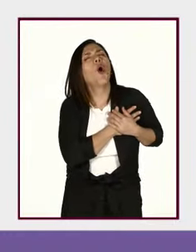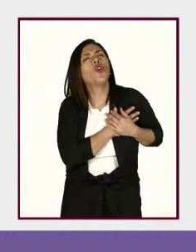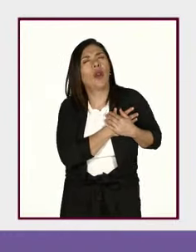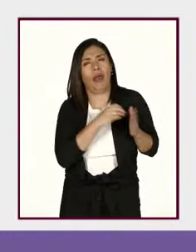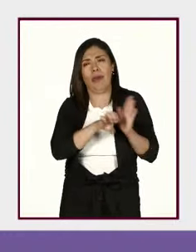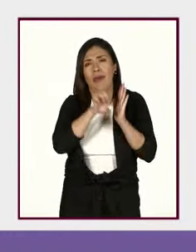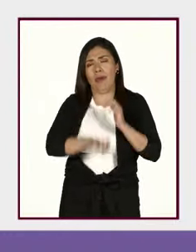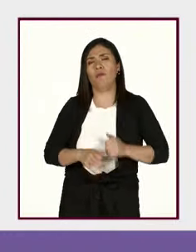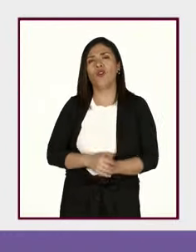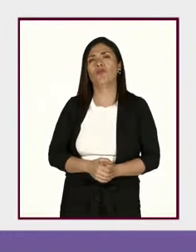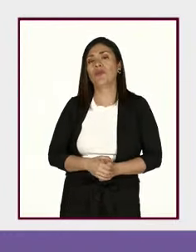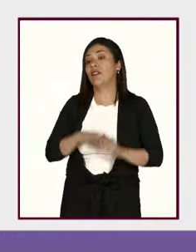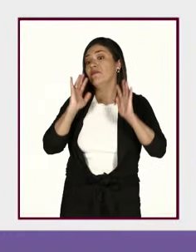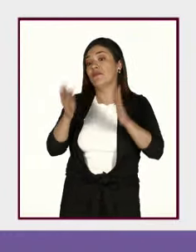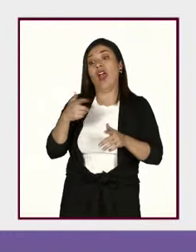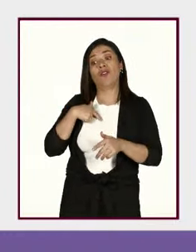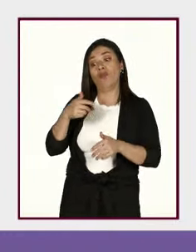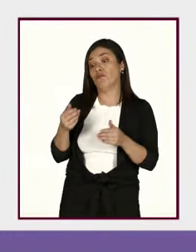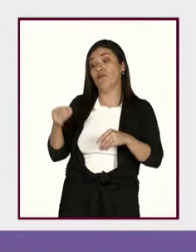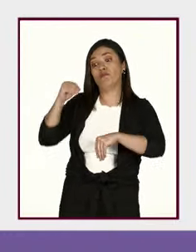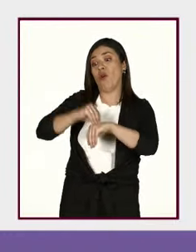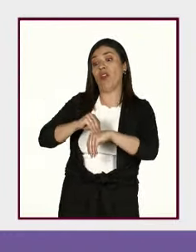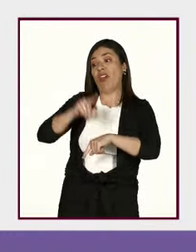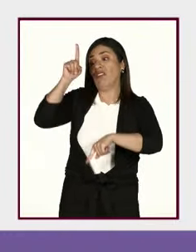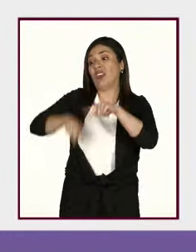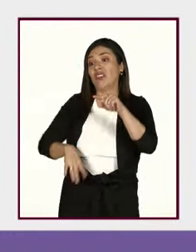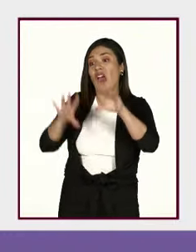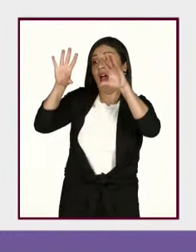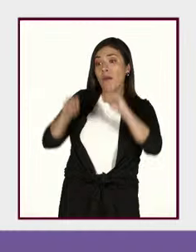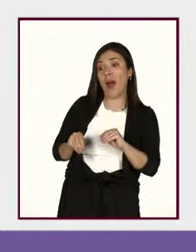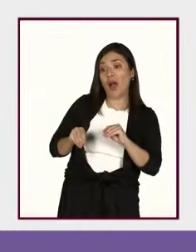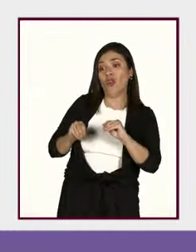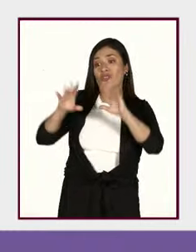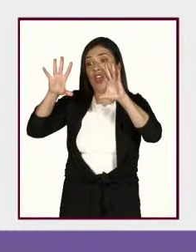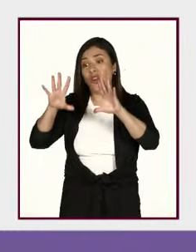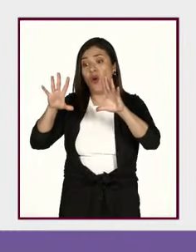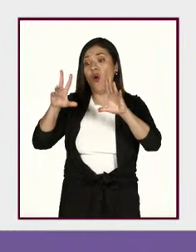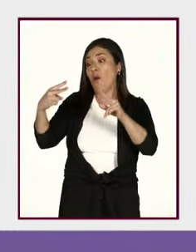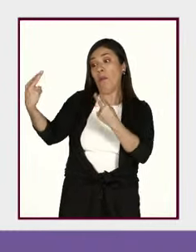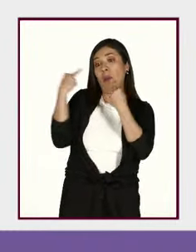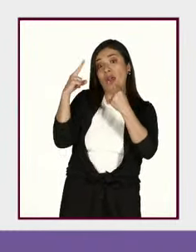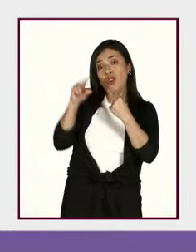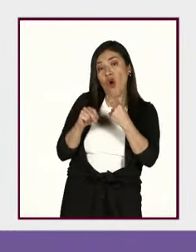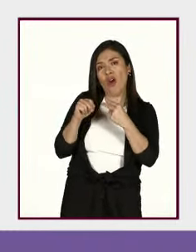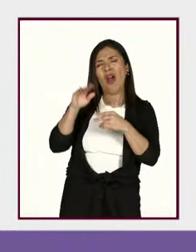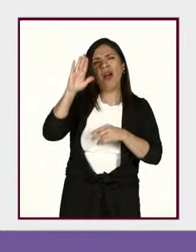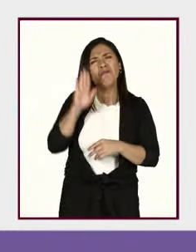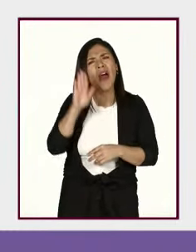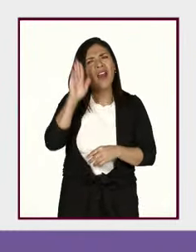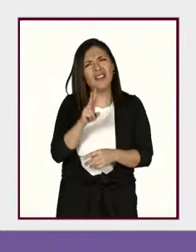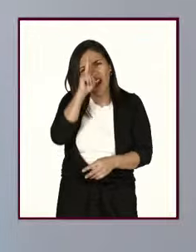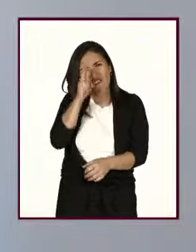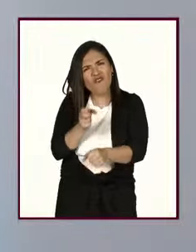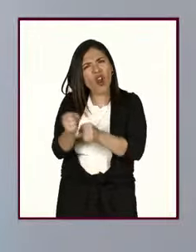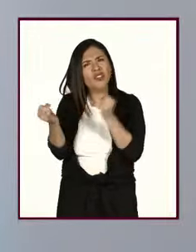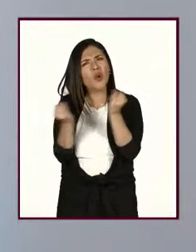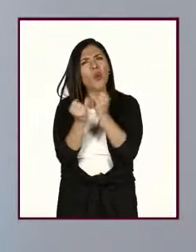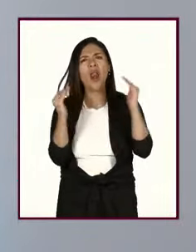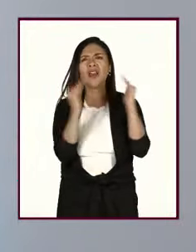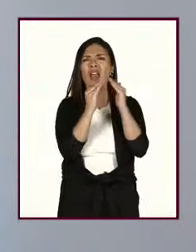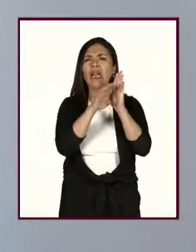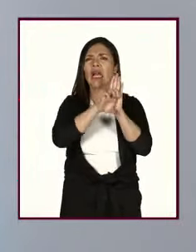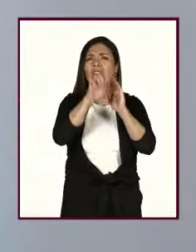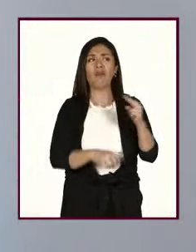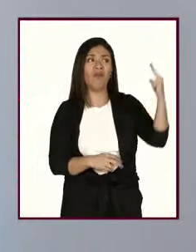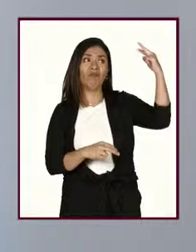la congelé ya la quité ahora le doy de alta ahora no sé qué ahora es una manera es un poco como la violencia en la casa esta de que te ve